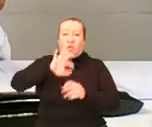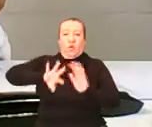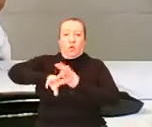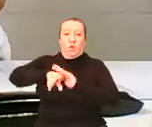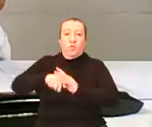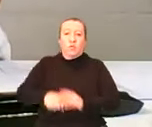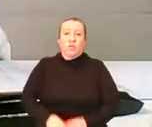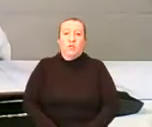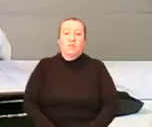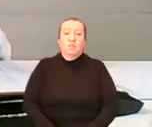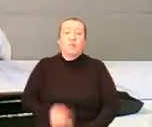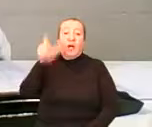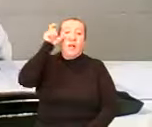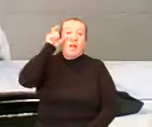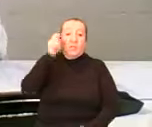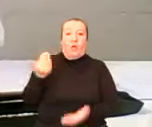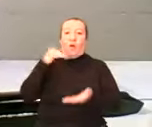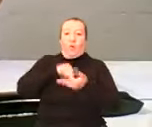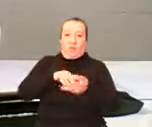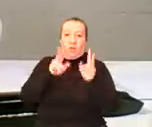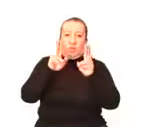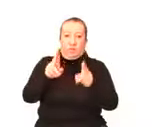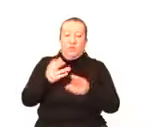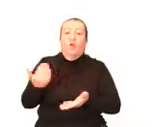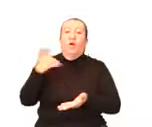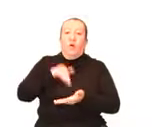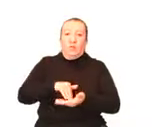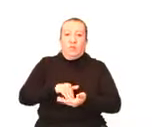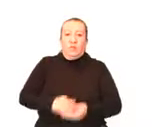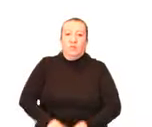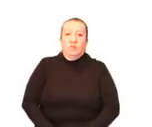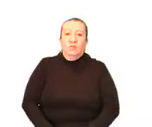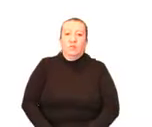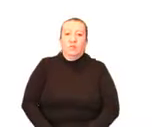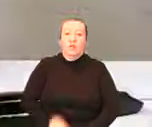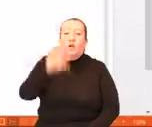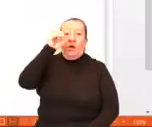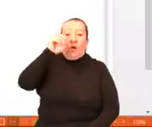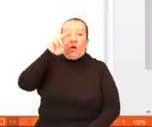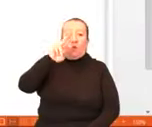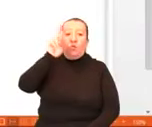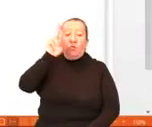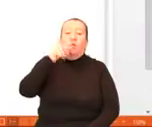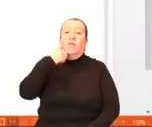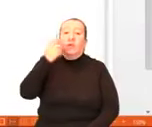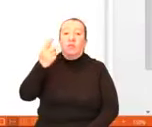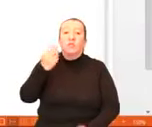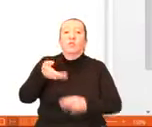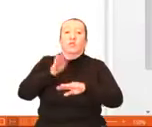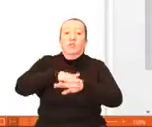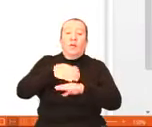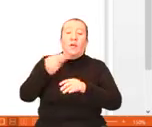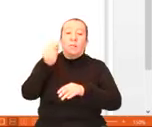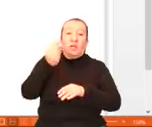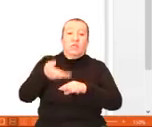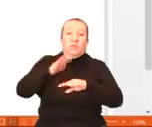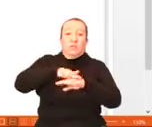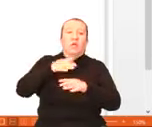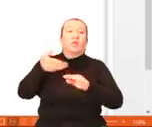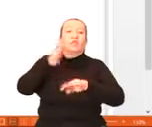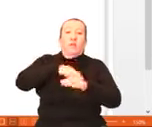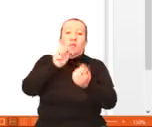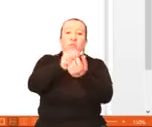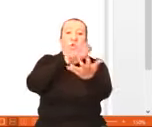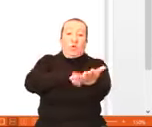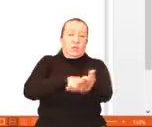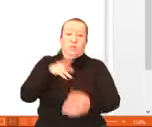Que el lazo la repite también. Es que las Naciones Unidas han determinado sobreprecio de los proyectos estratégicos. Es una gran mentira. No es cierto.